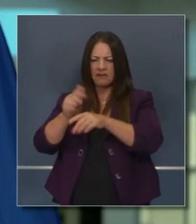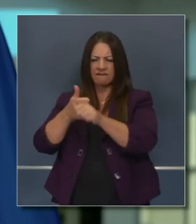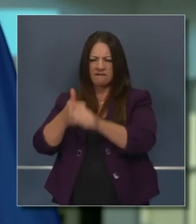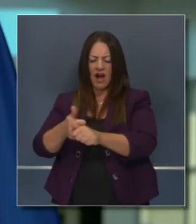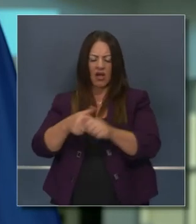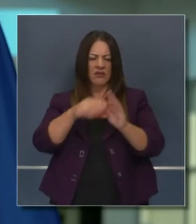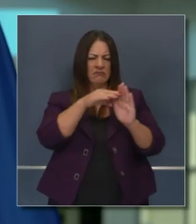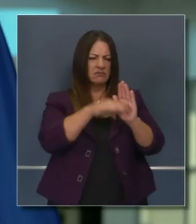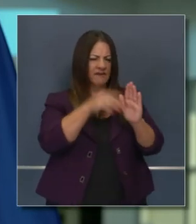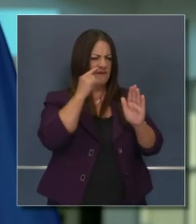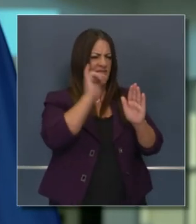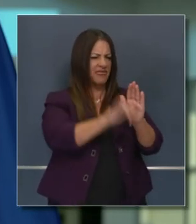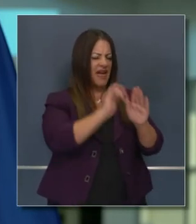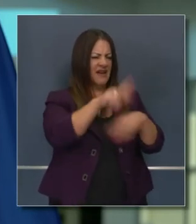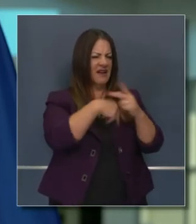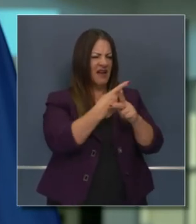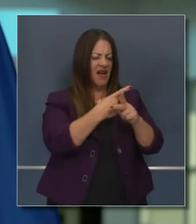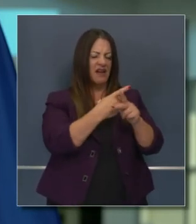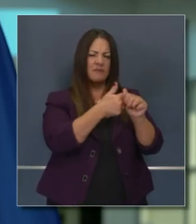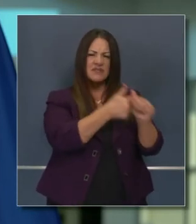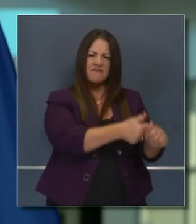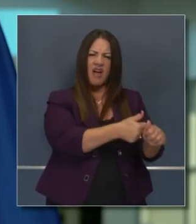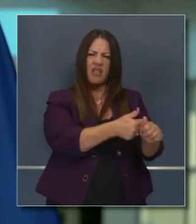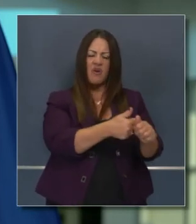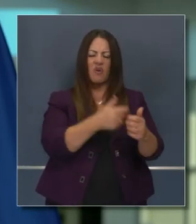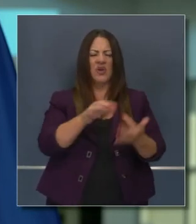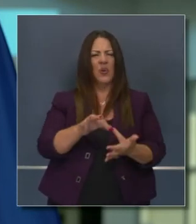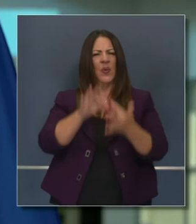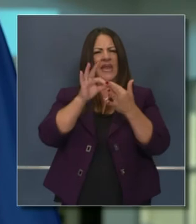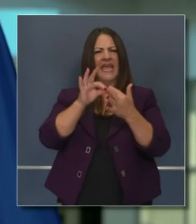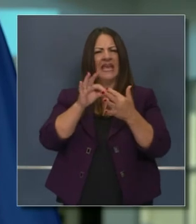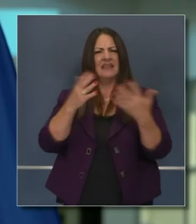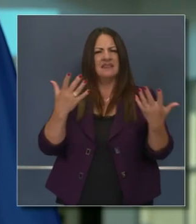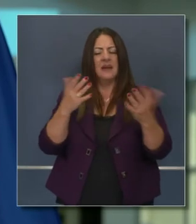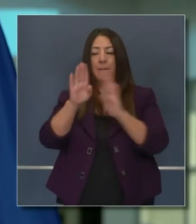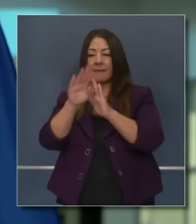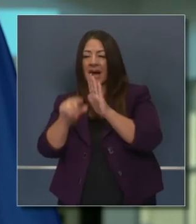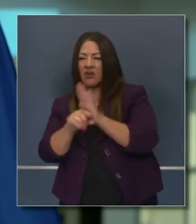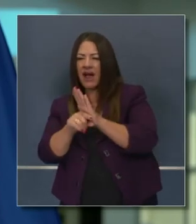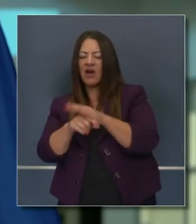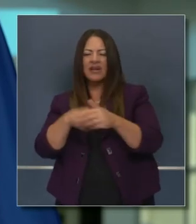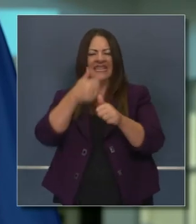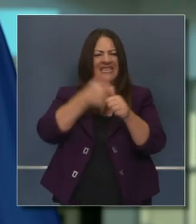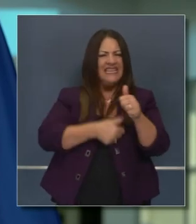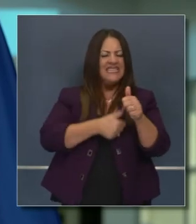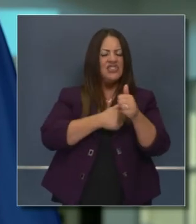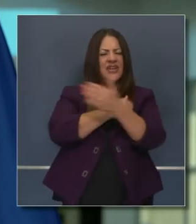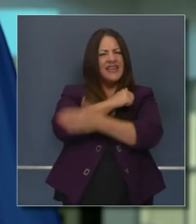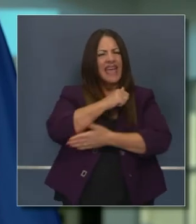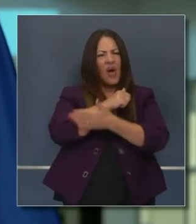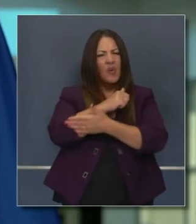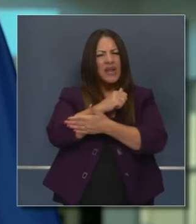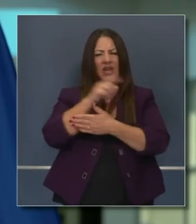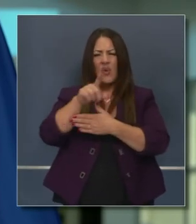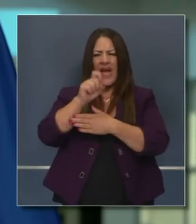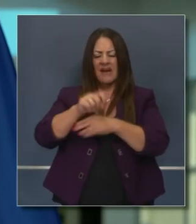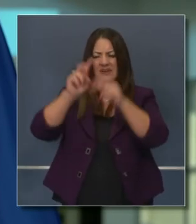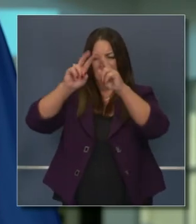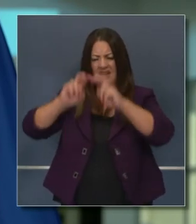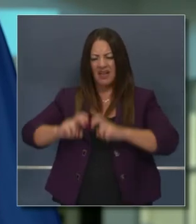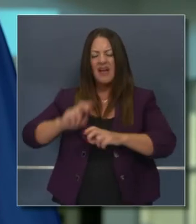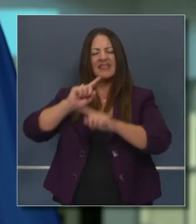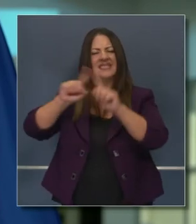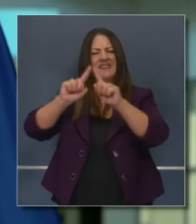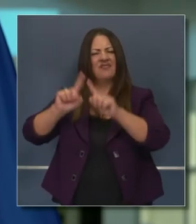de una manera que aborde estas dinámicas singulares, historiales, personales, condado por condado,